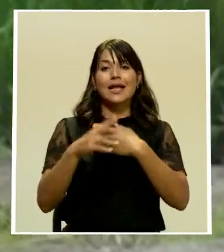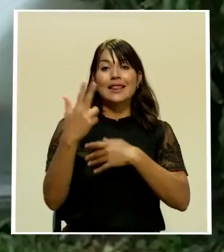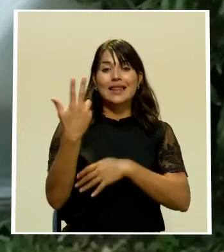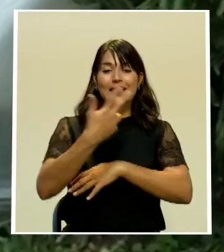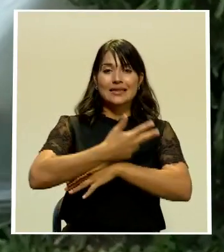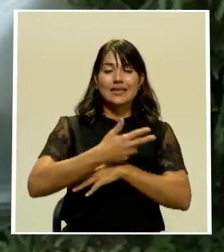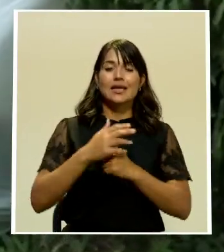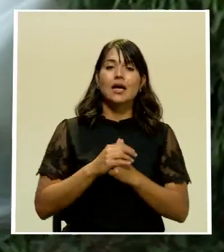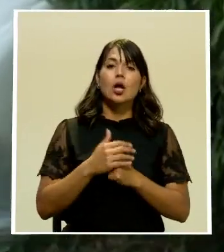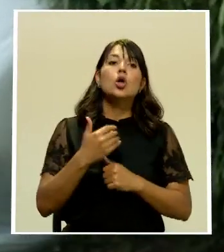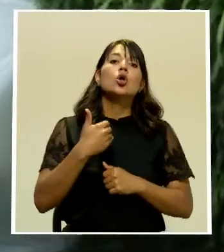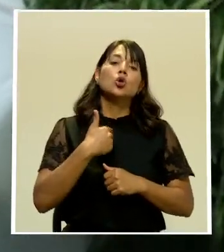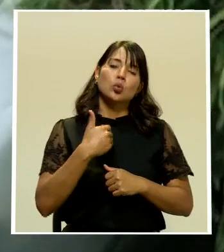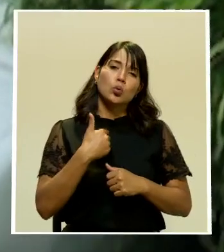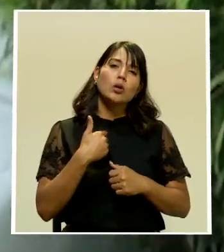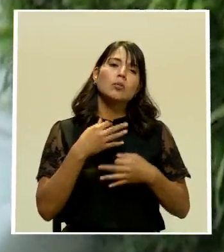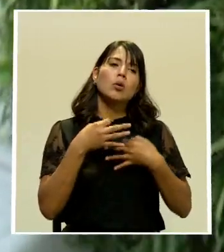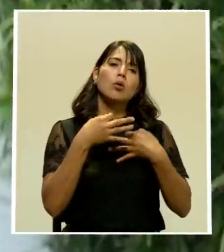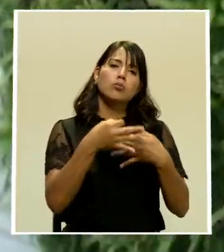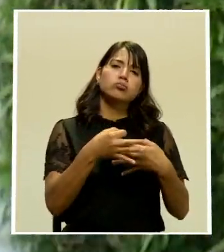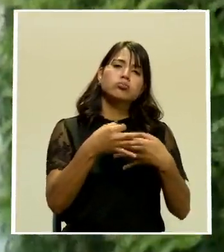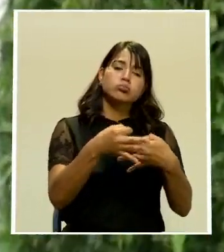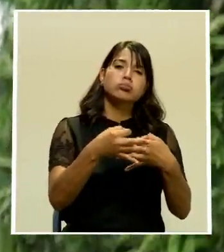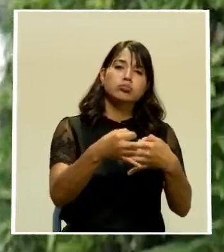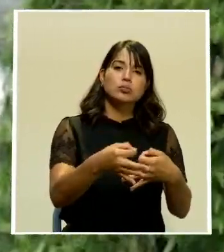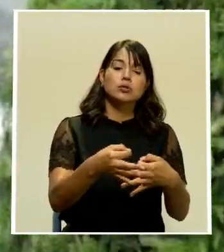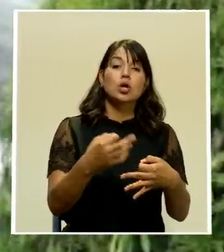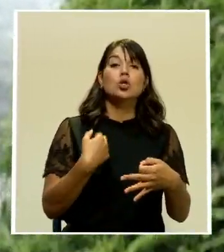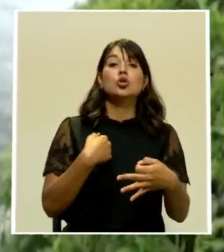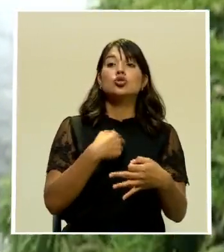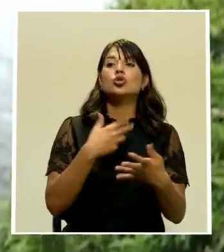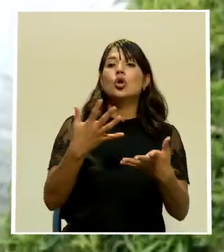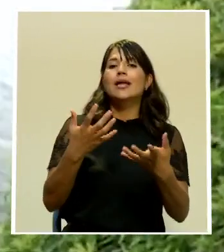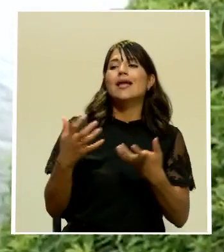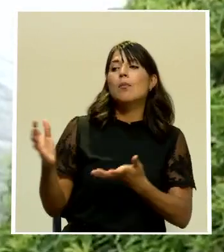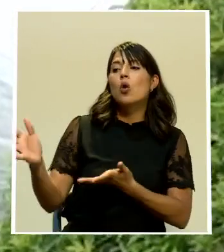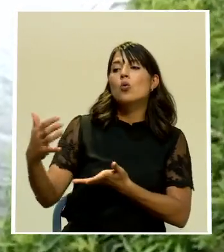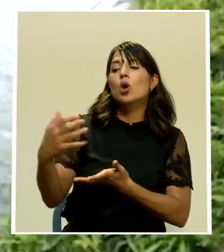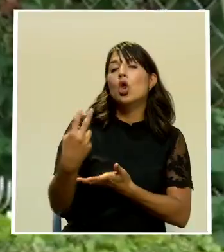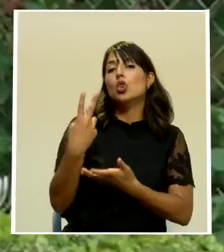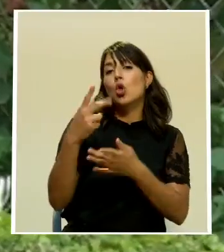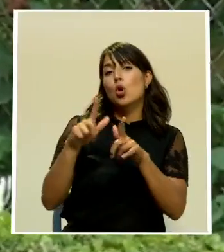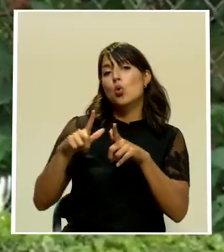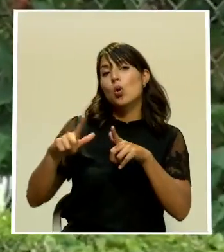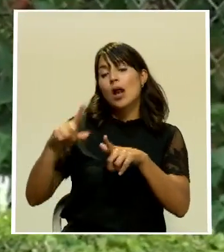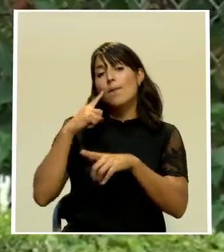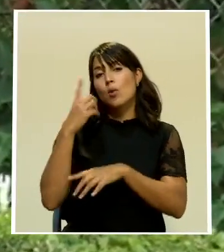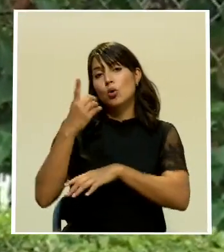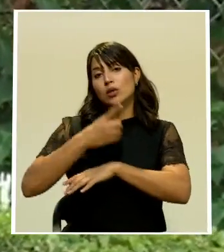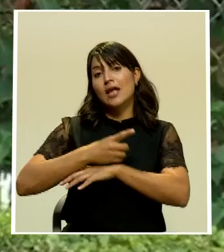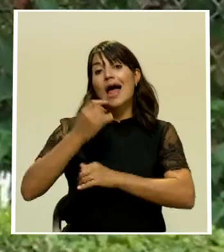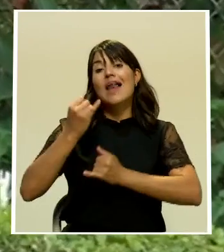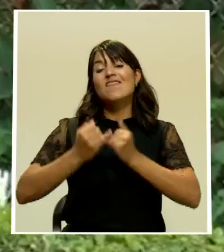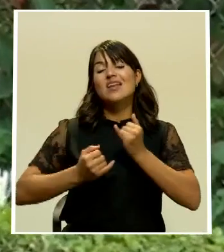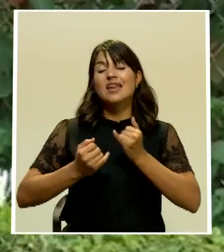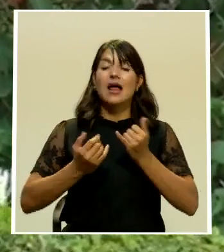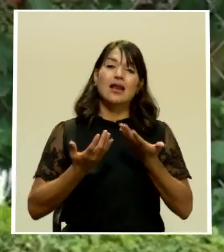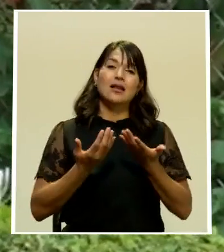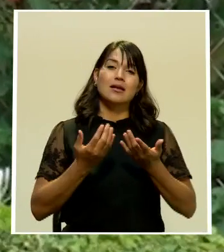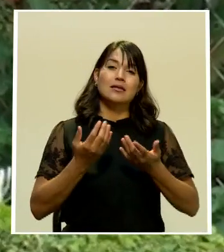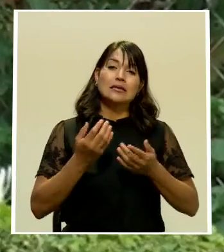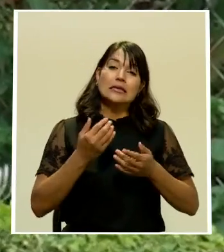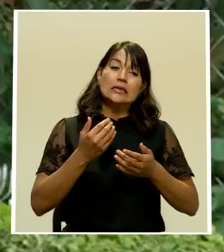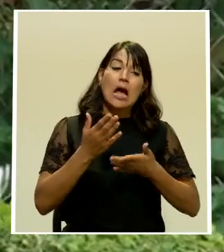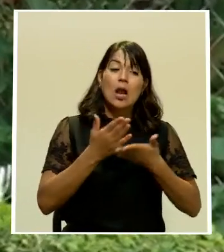exactos. Ahí tuvimos que ir posponiendo, nosotros la idea era recuperar dos sectores por día y al final tuvimos que ir posponiendo algunos barrios, ¿verdad?, porque había muchos